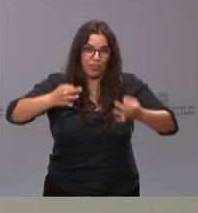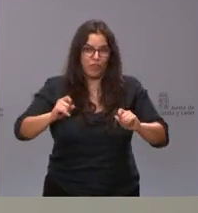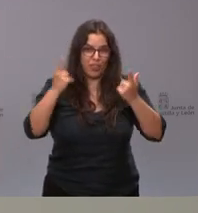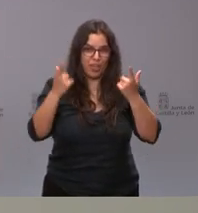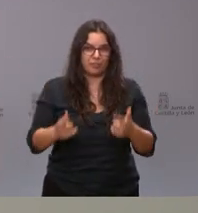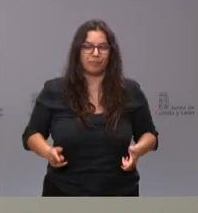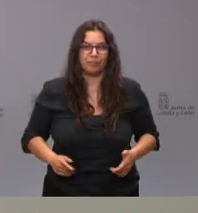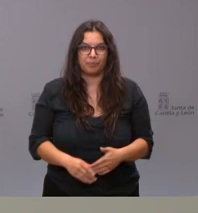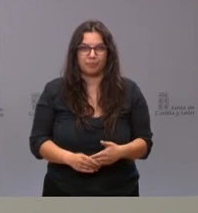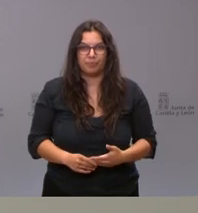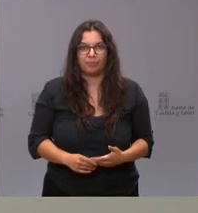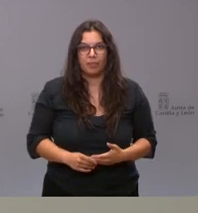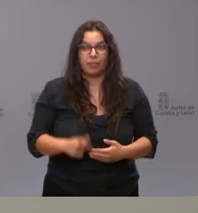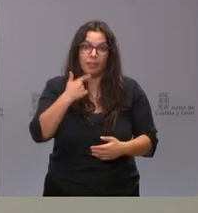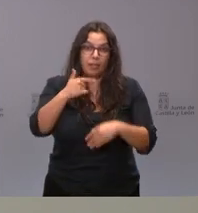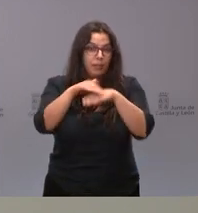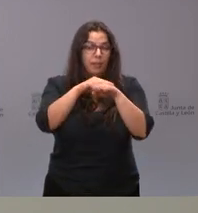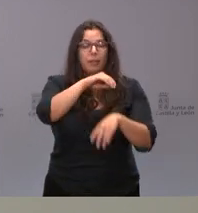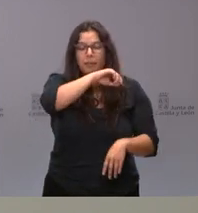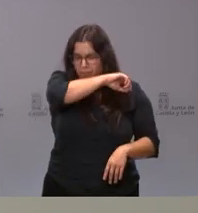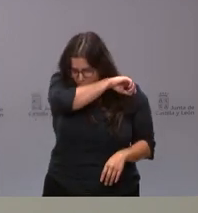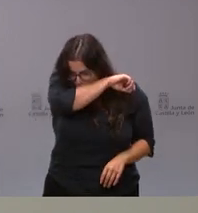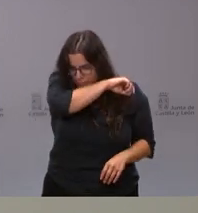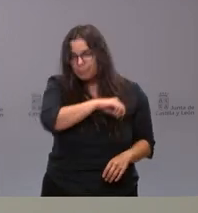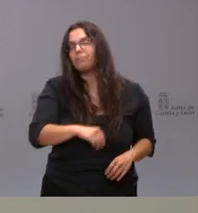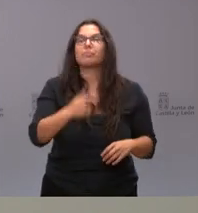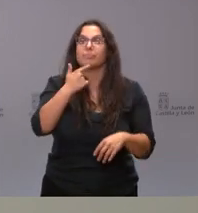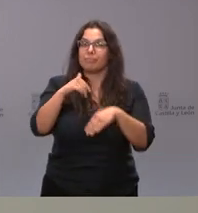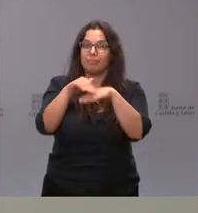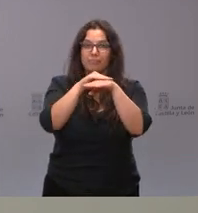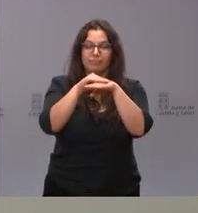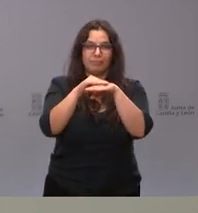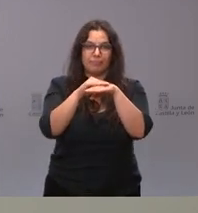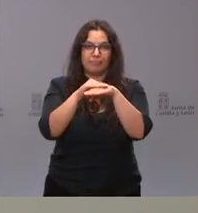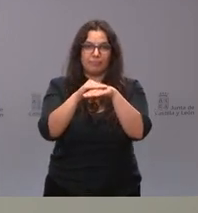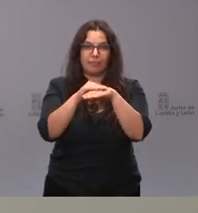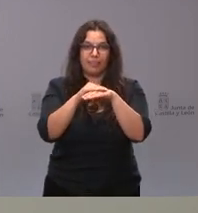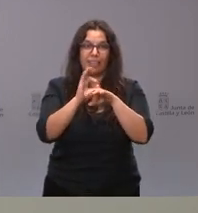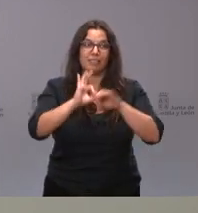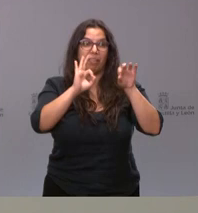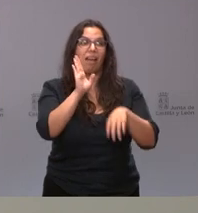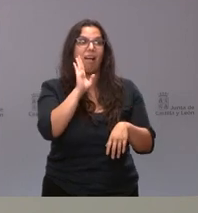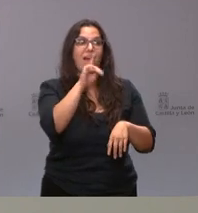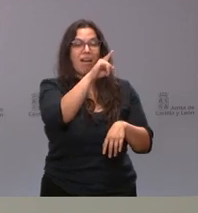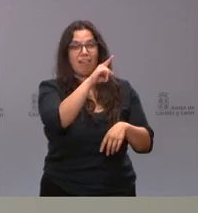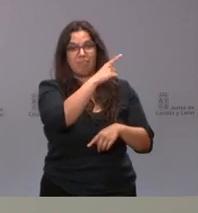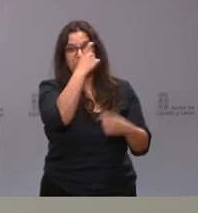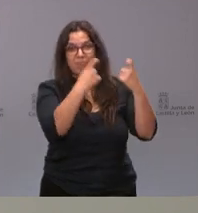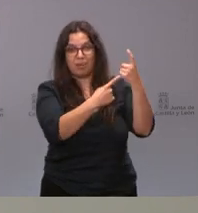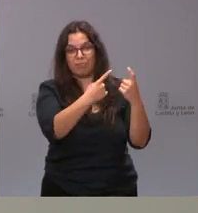Y, por tanto, les ruego disculpas si esto es así, especialmente a mano lo que había cogido esa